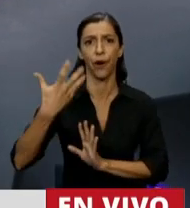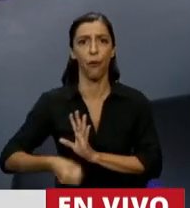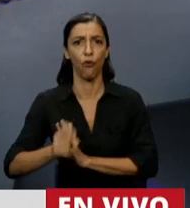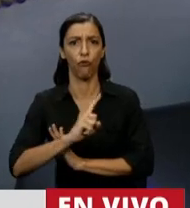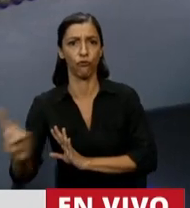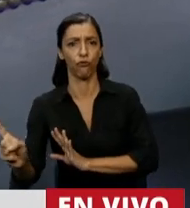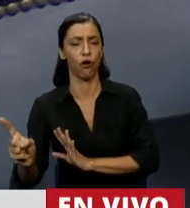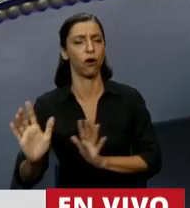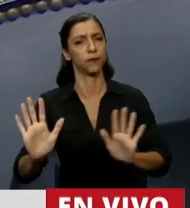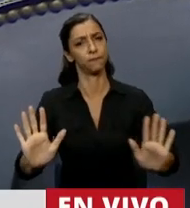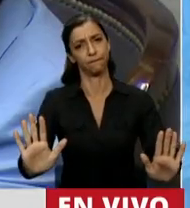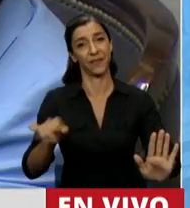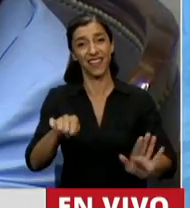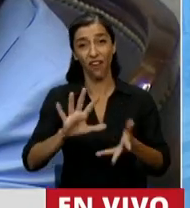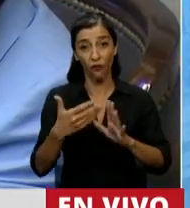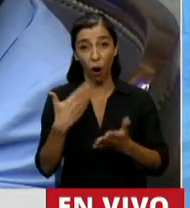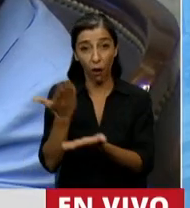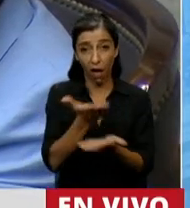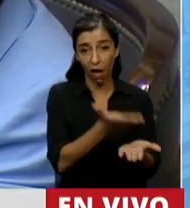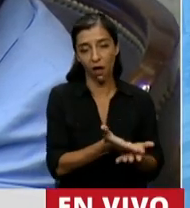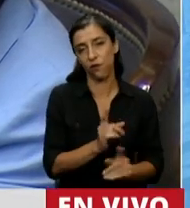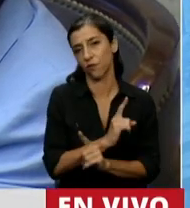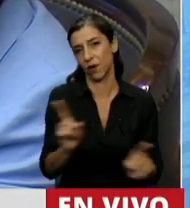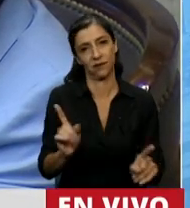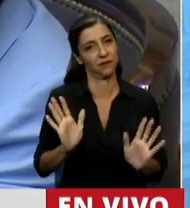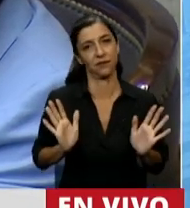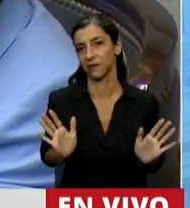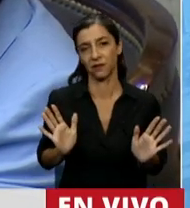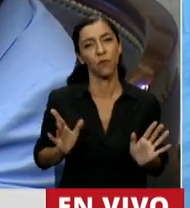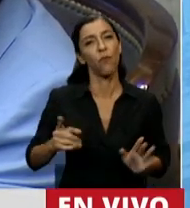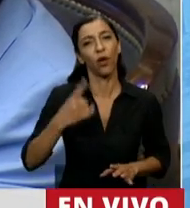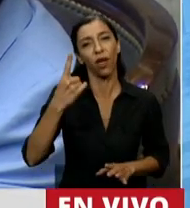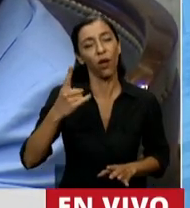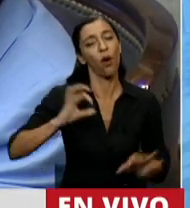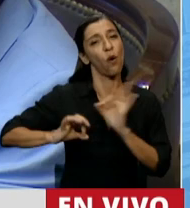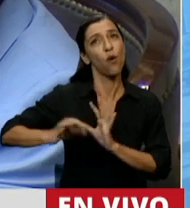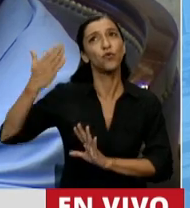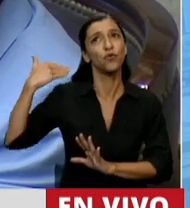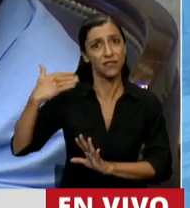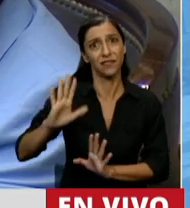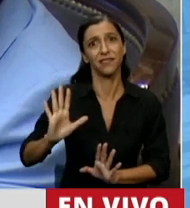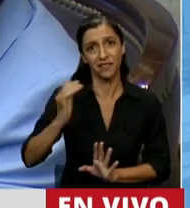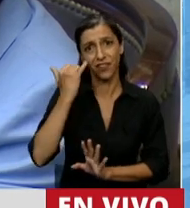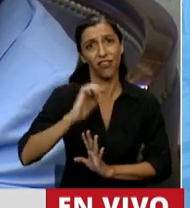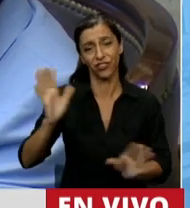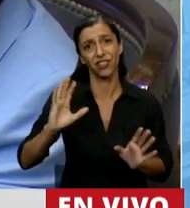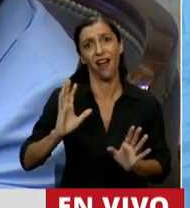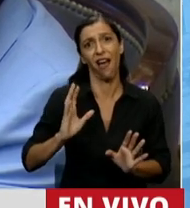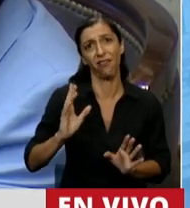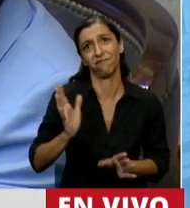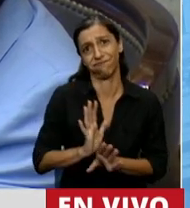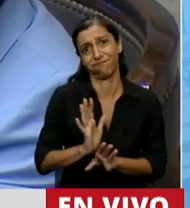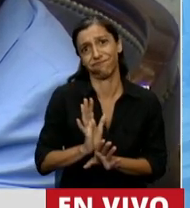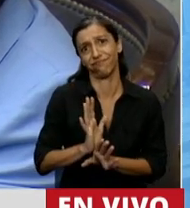prácticamente un siglo que la interrupción del embarazo está autorizada por la legislación para una serie de